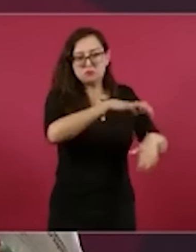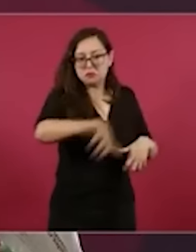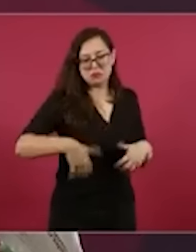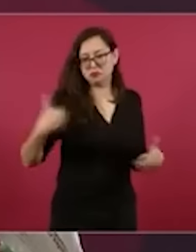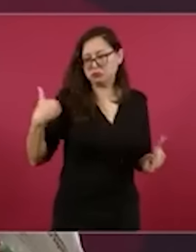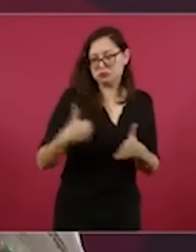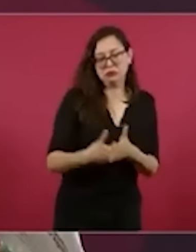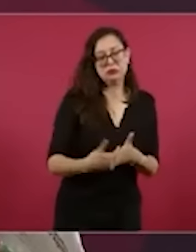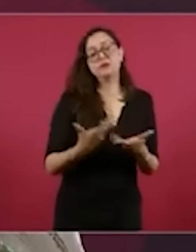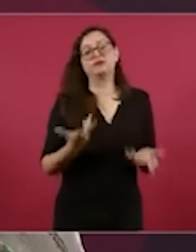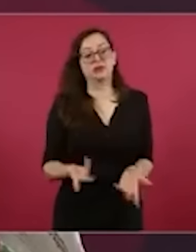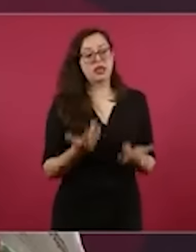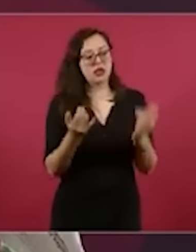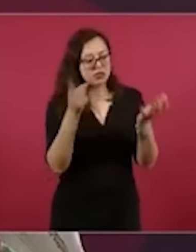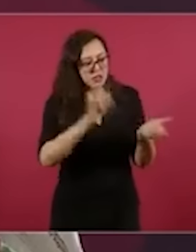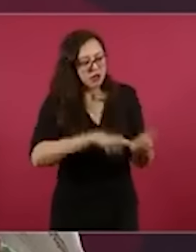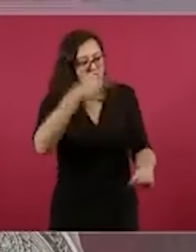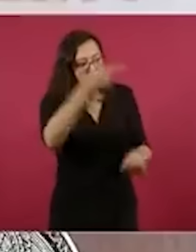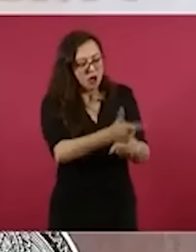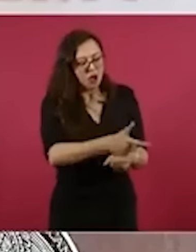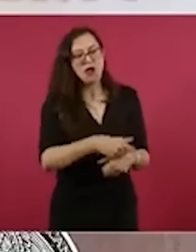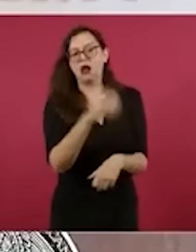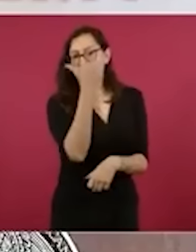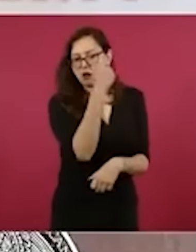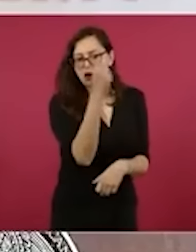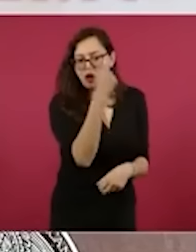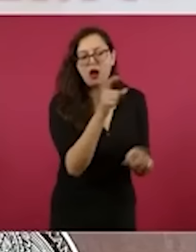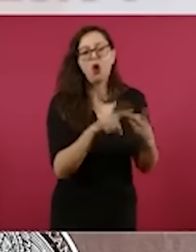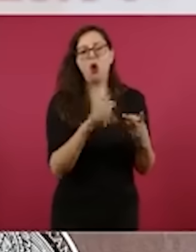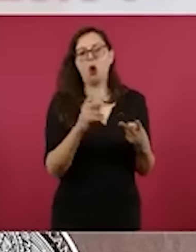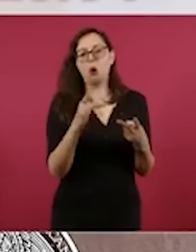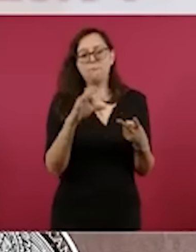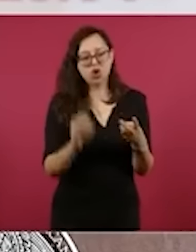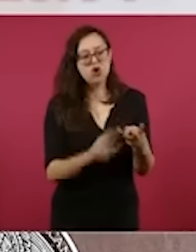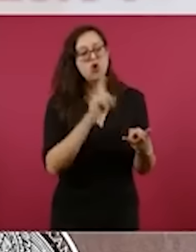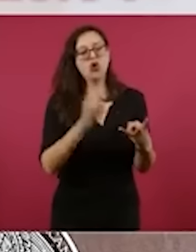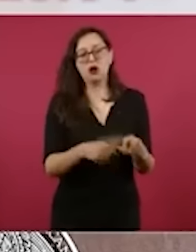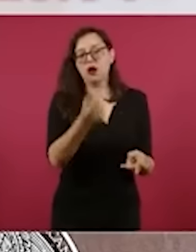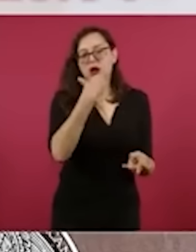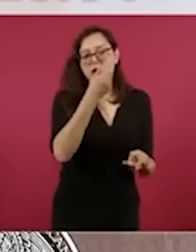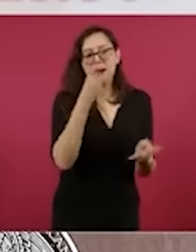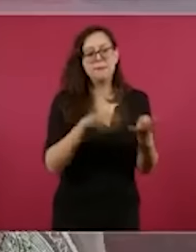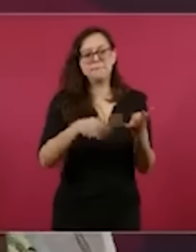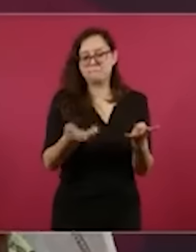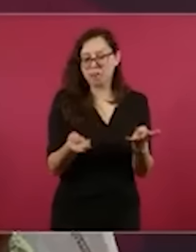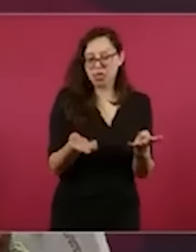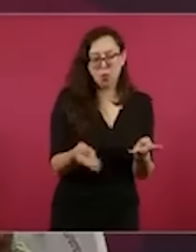operaciones, cocaína, goma de opio, metanfetaminas, marihuana.